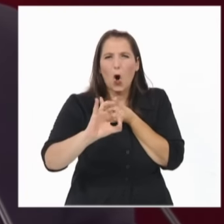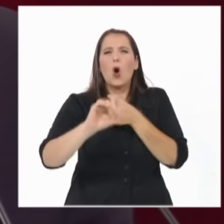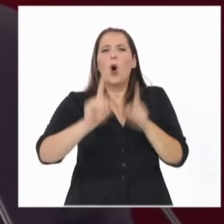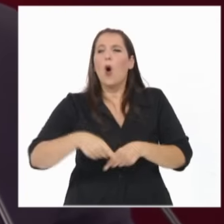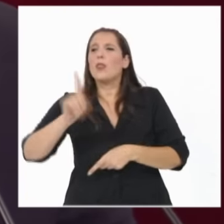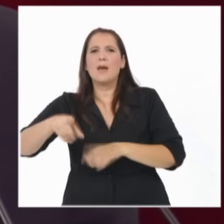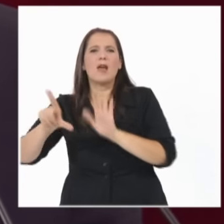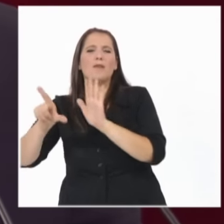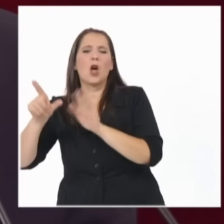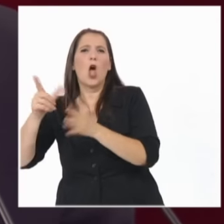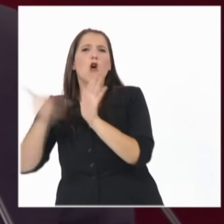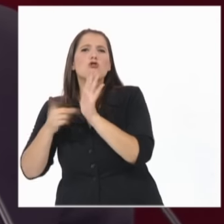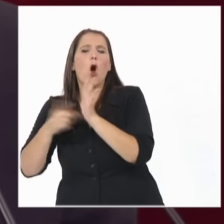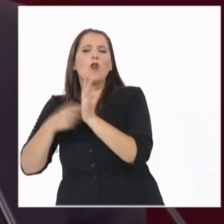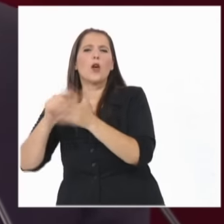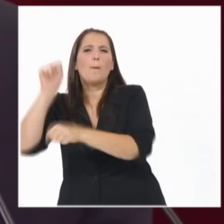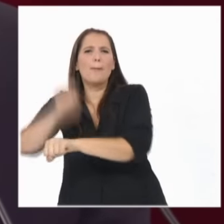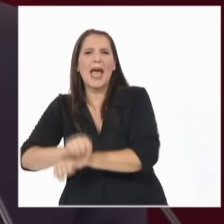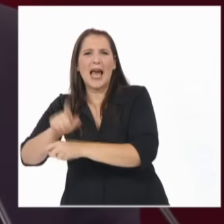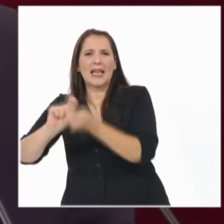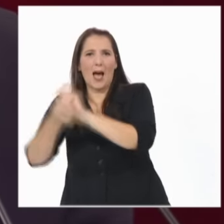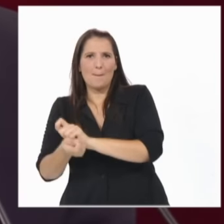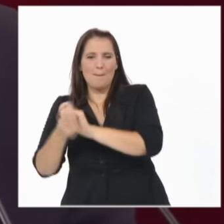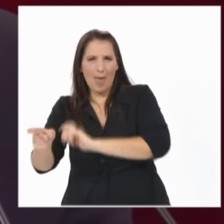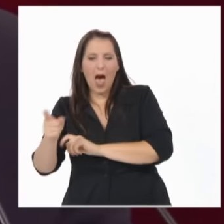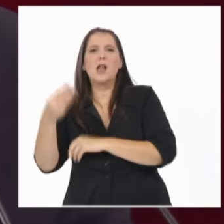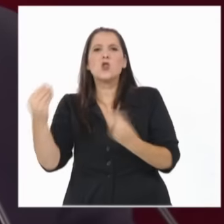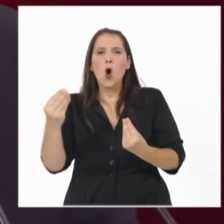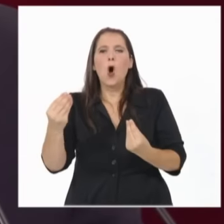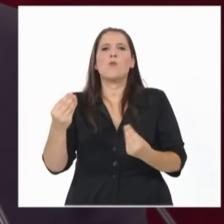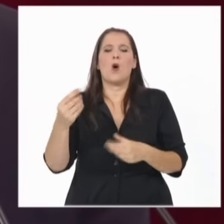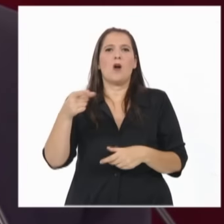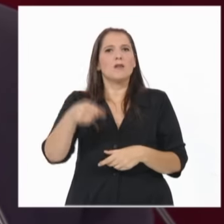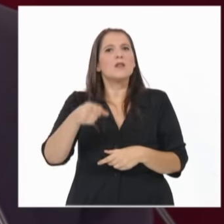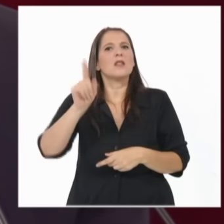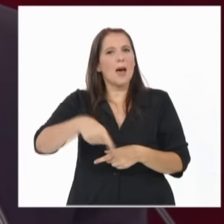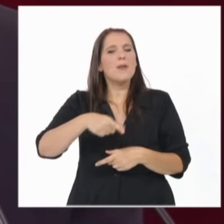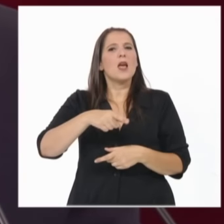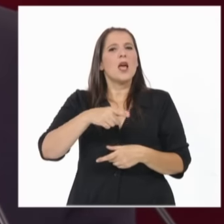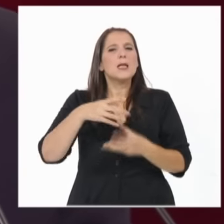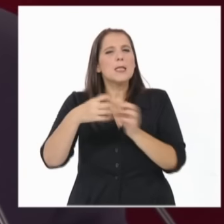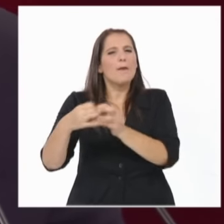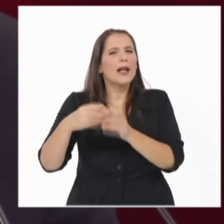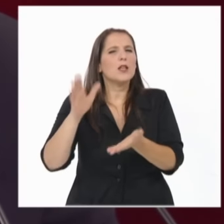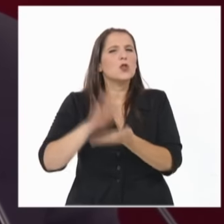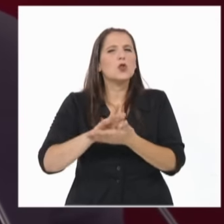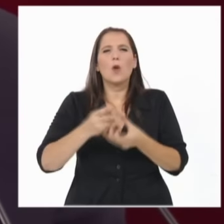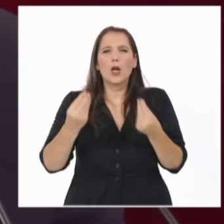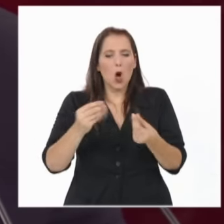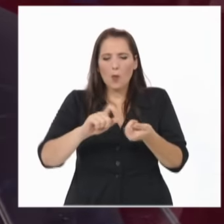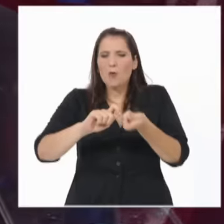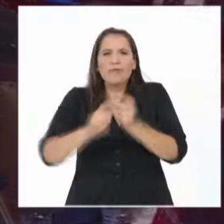Penal, la ley de extinción de dominio de los bienes de narco-criminales y la reforma del Sistema Nacional